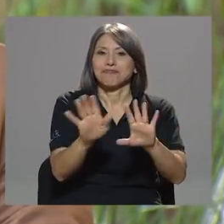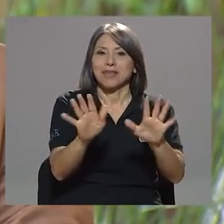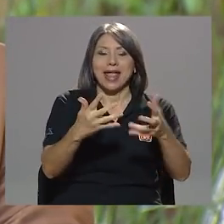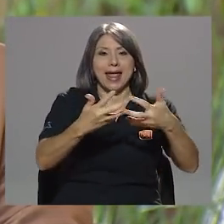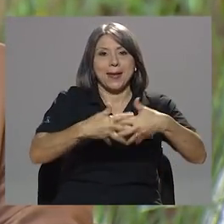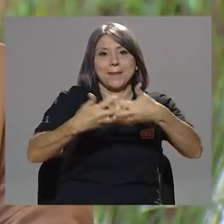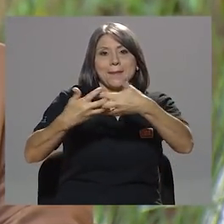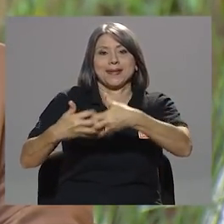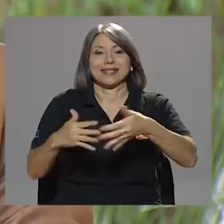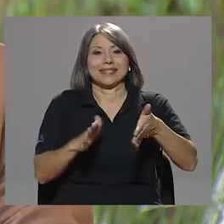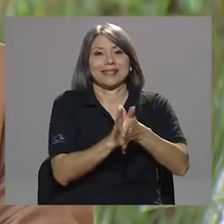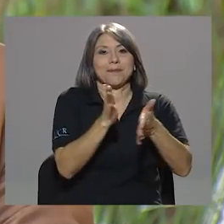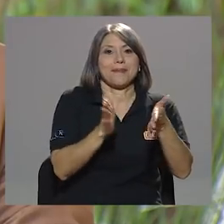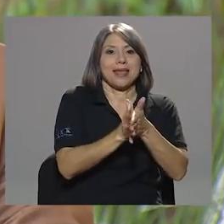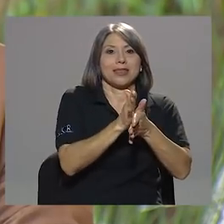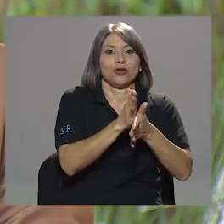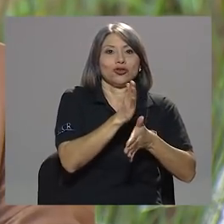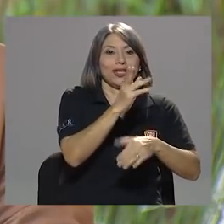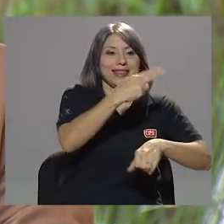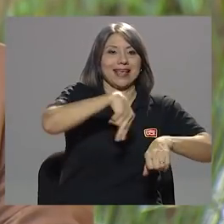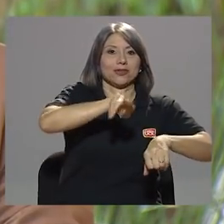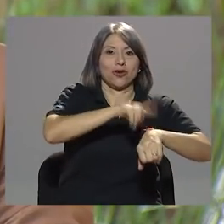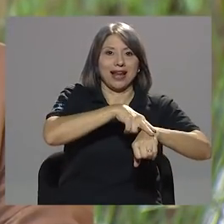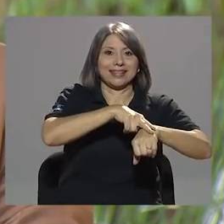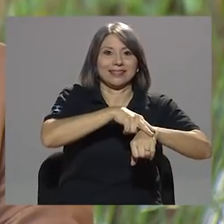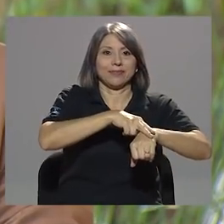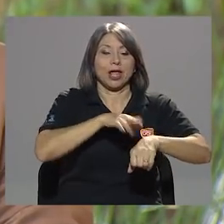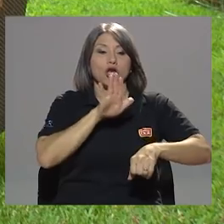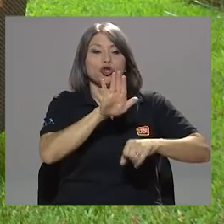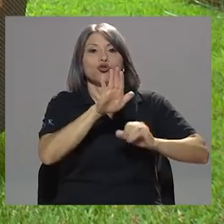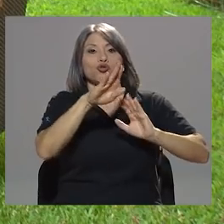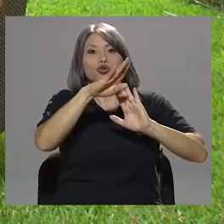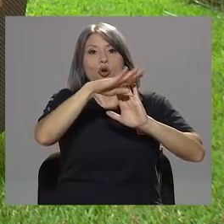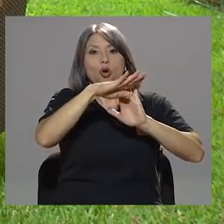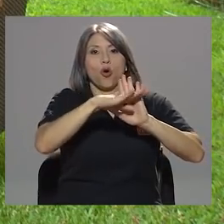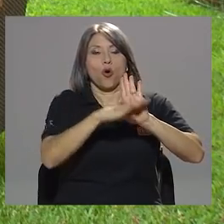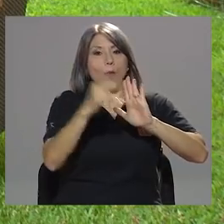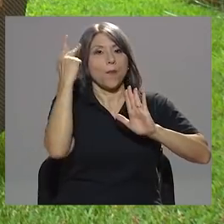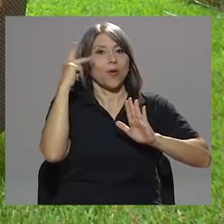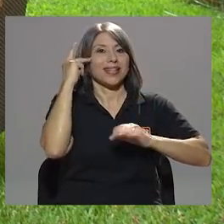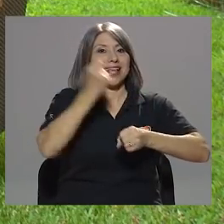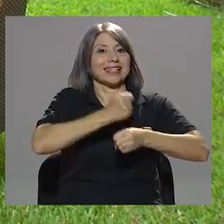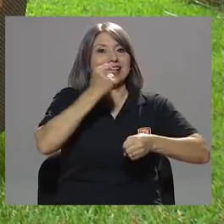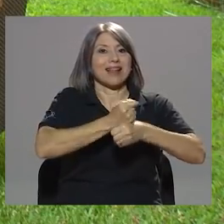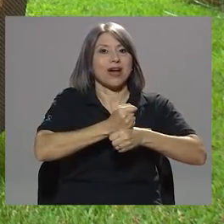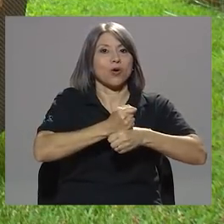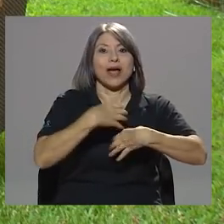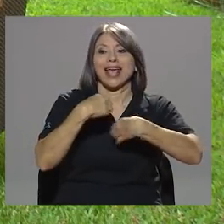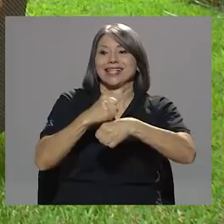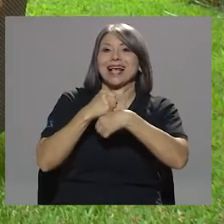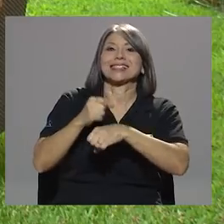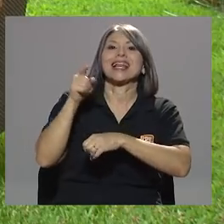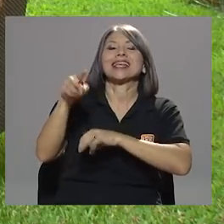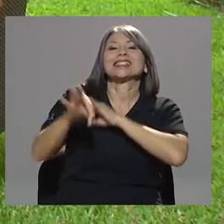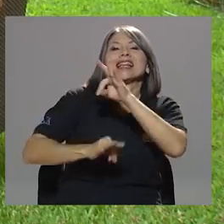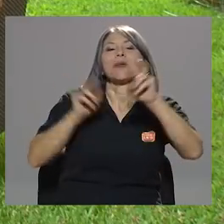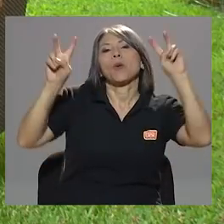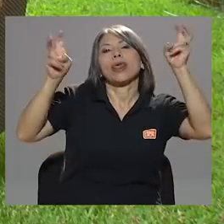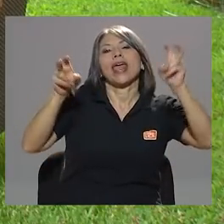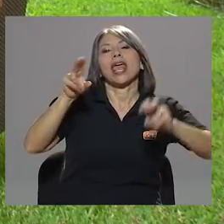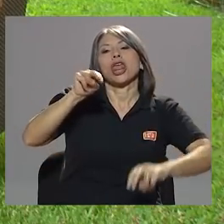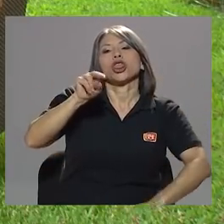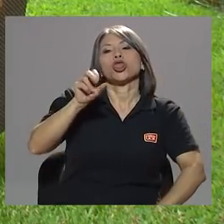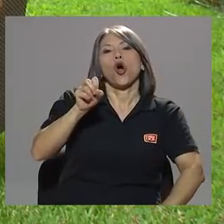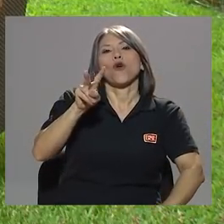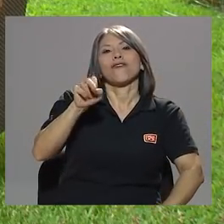cementeras nacionales y las políticas de trabajo de ellos son armar este tipo de novelas. Retrotraigámonos